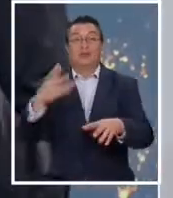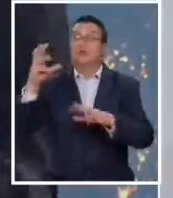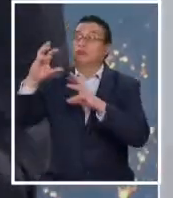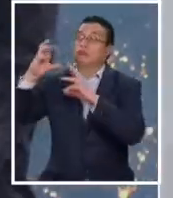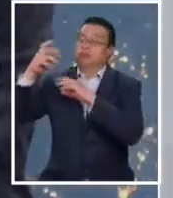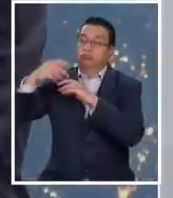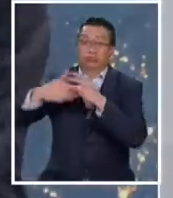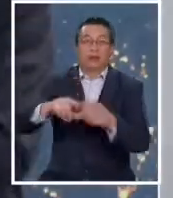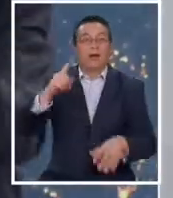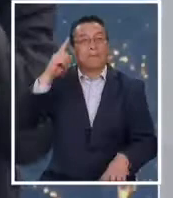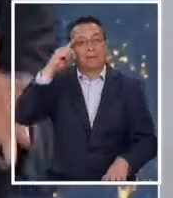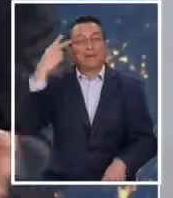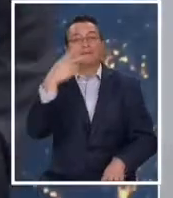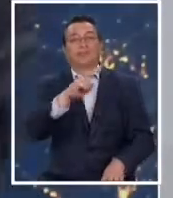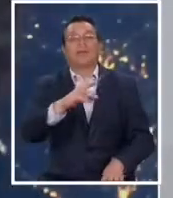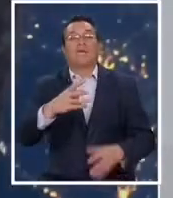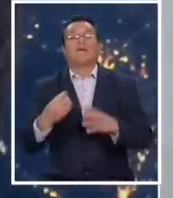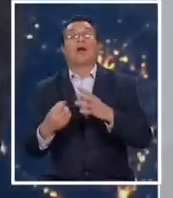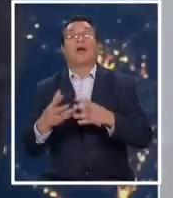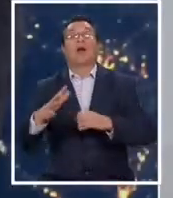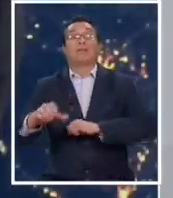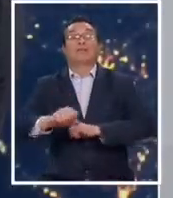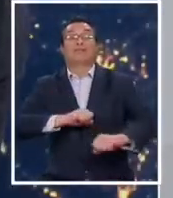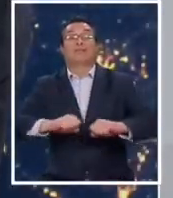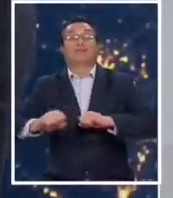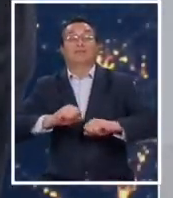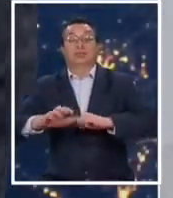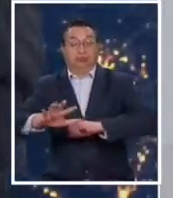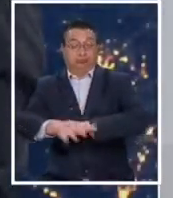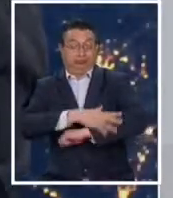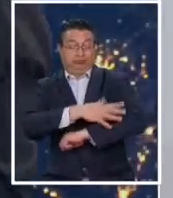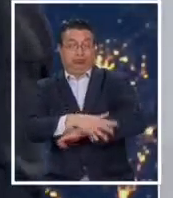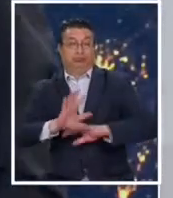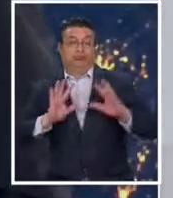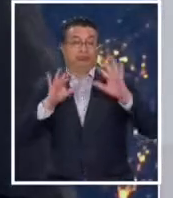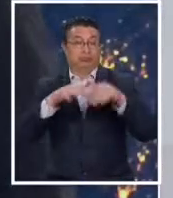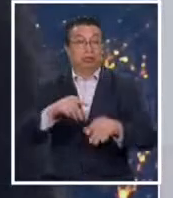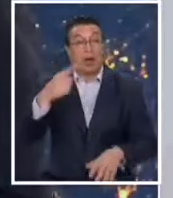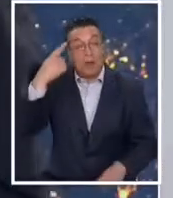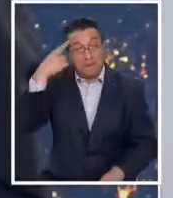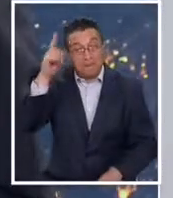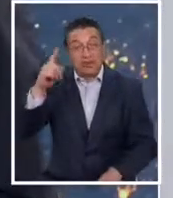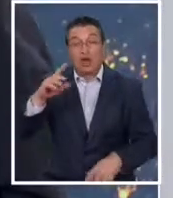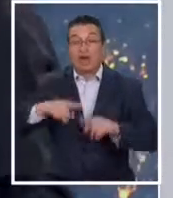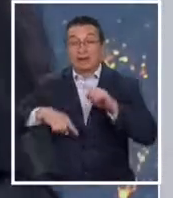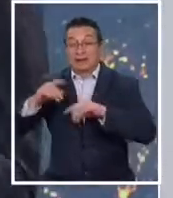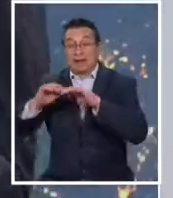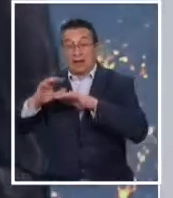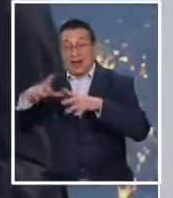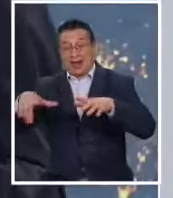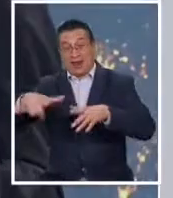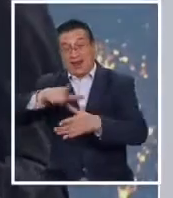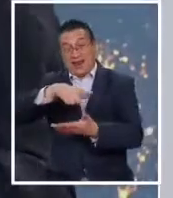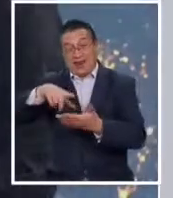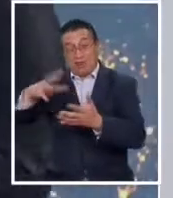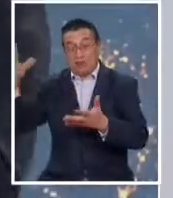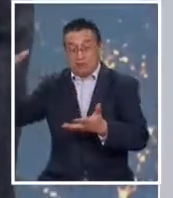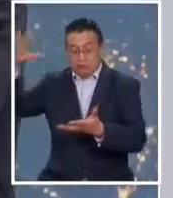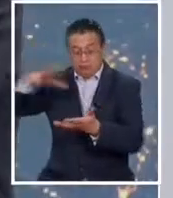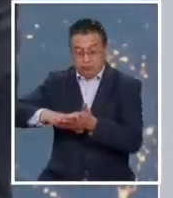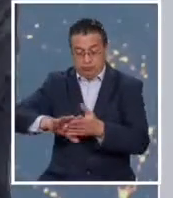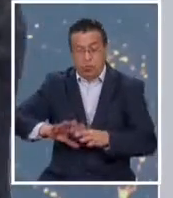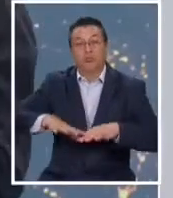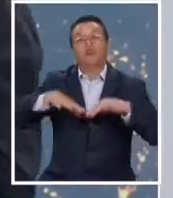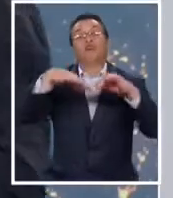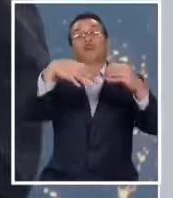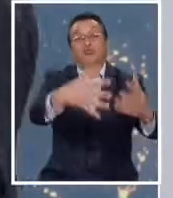acostumbrados a entender al tsunami asociado al volcán, perdón, al terremoto de la zona costera. después la ola. Pero por deslizamiento, si bien existen, son poco recurrentes y por lo tanto